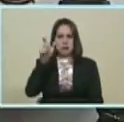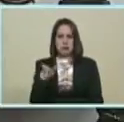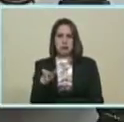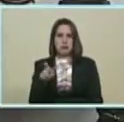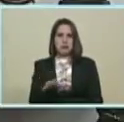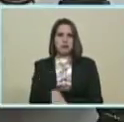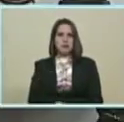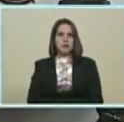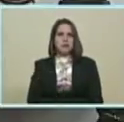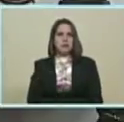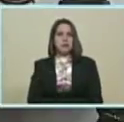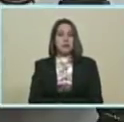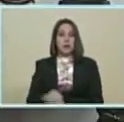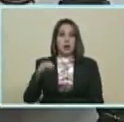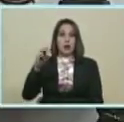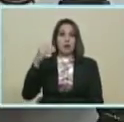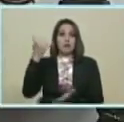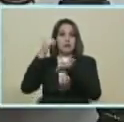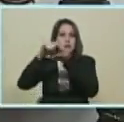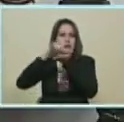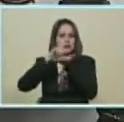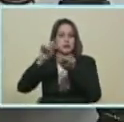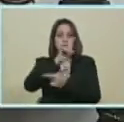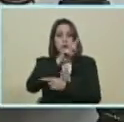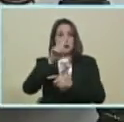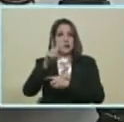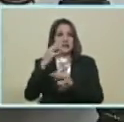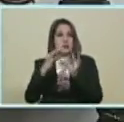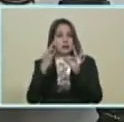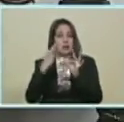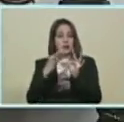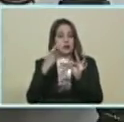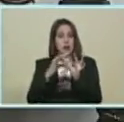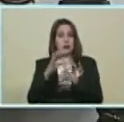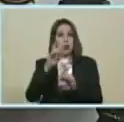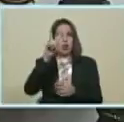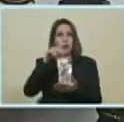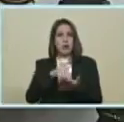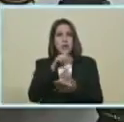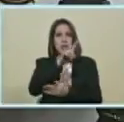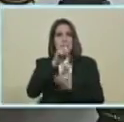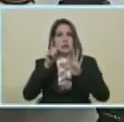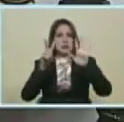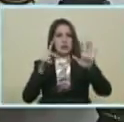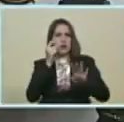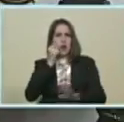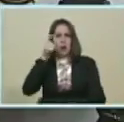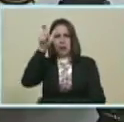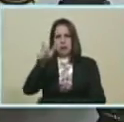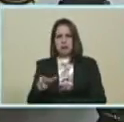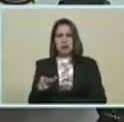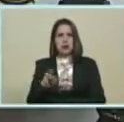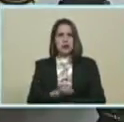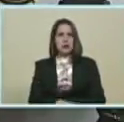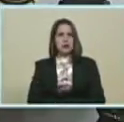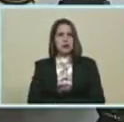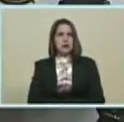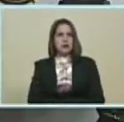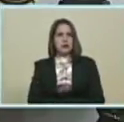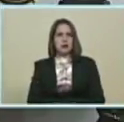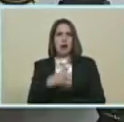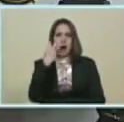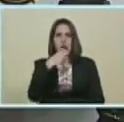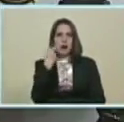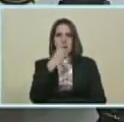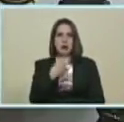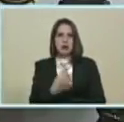Nueva York 12 de septiembre 2017 Estefan Dujarit Spokesman For the Secretary